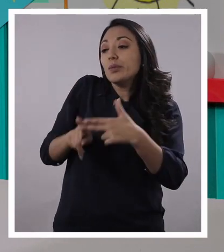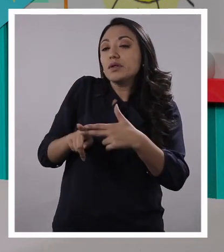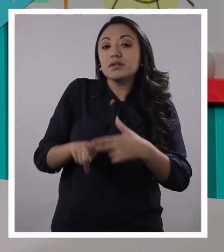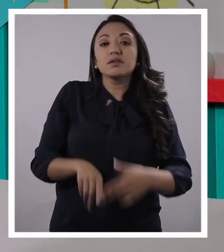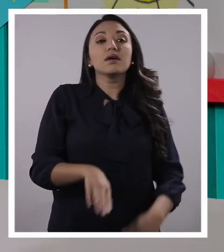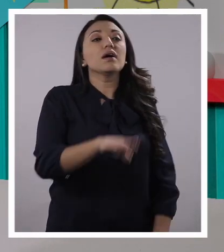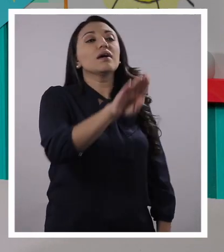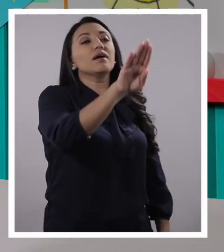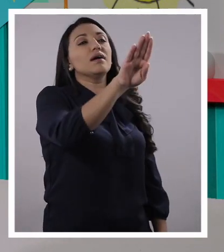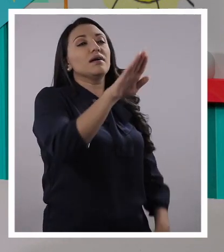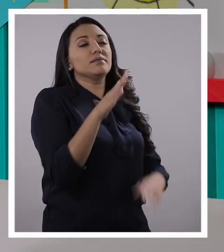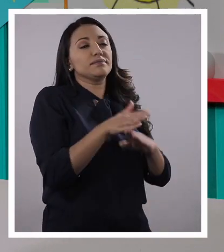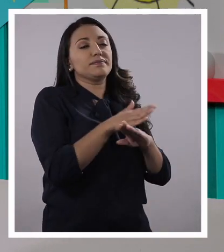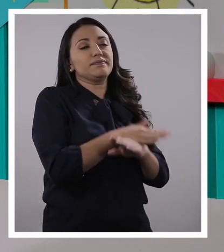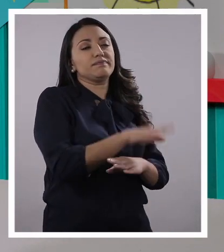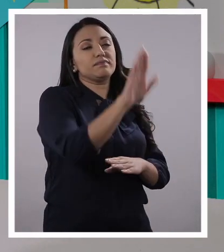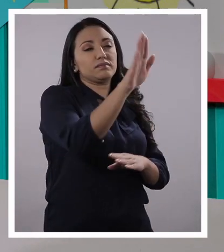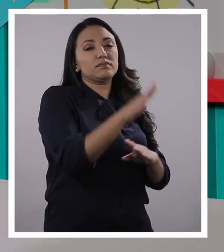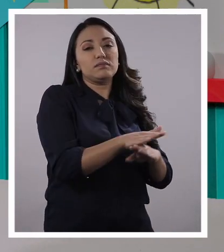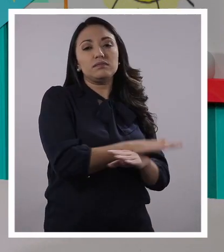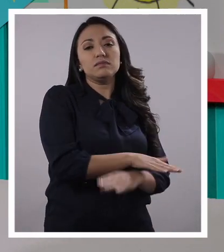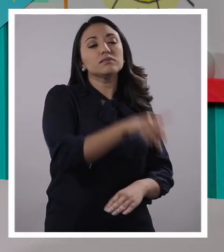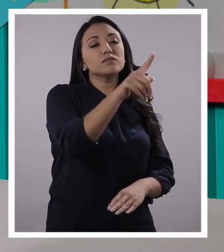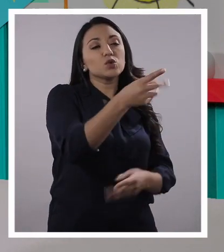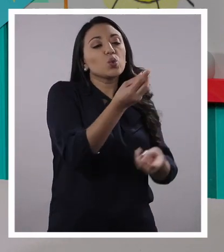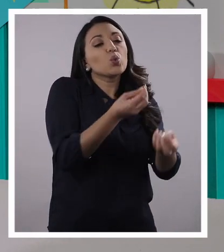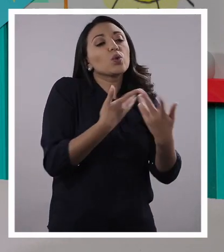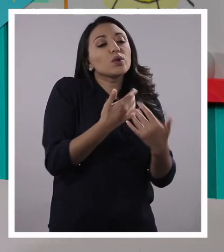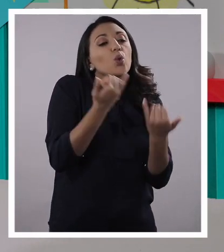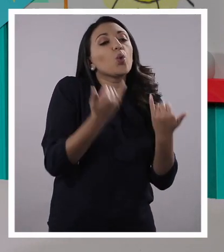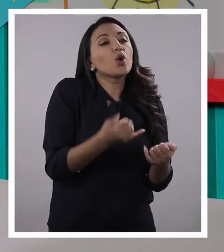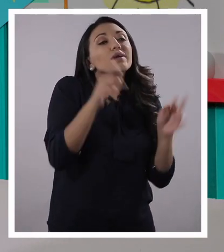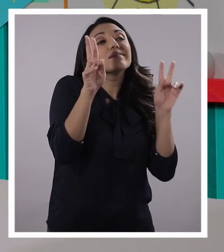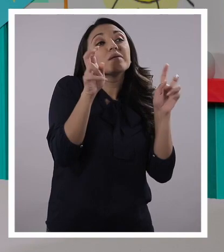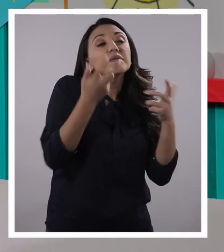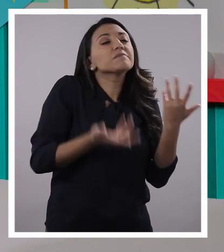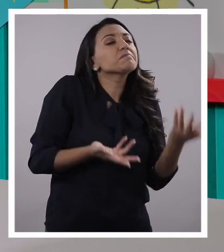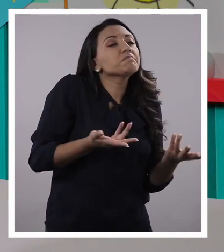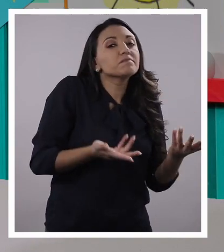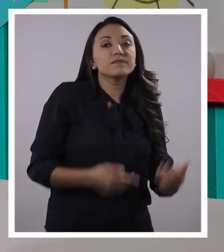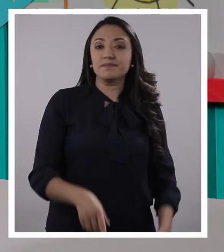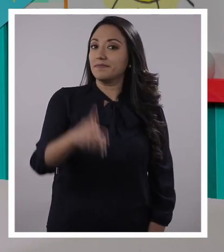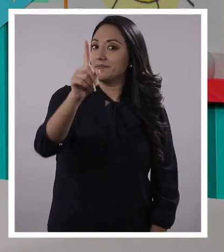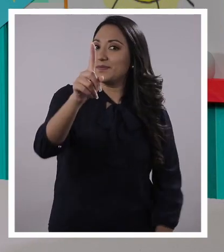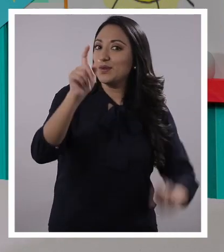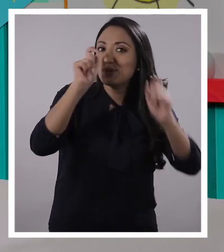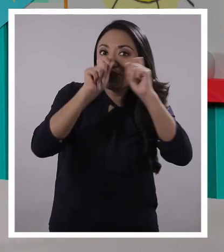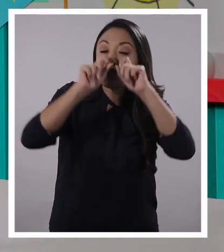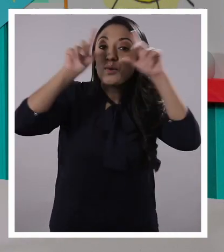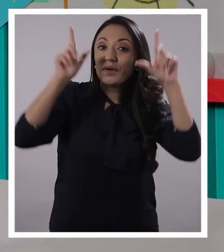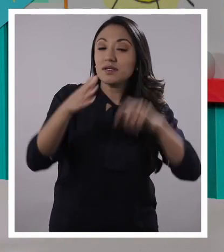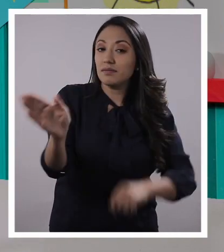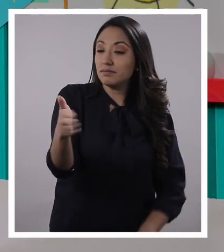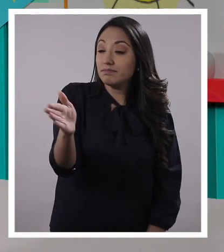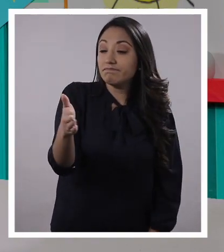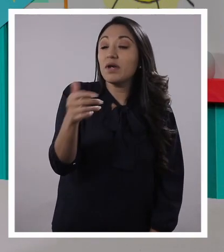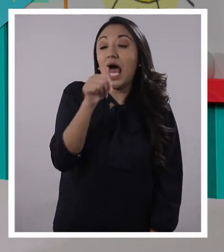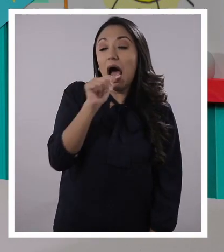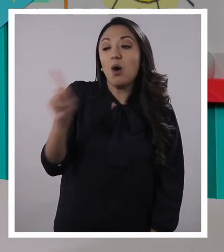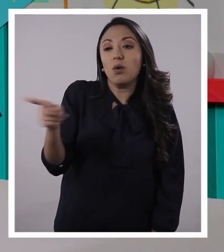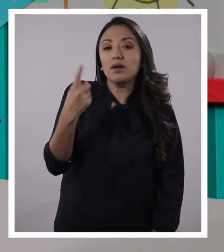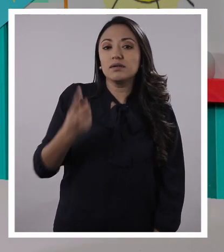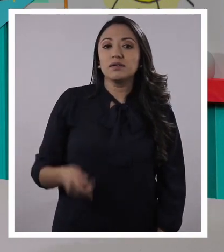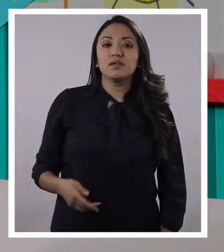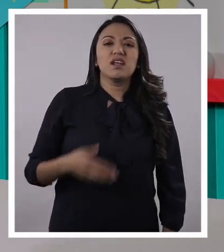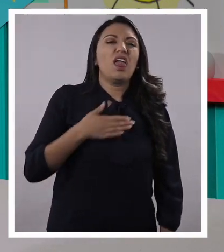antes, antes de irme a tomar el agua, cuénteme, ¿qué vamos a ver el día de hoy? Ah, eso es una sorpresa. Así que primero tomar agua, Pancho. Está bien.